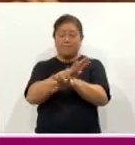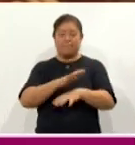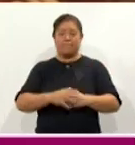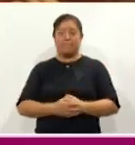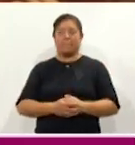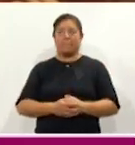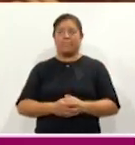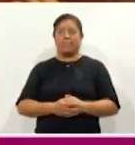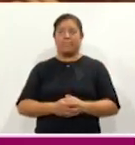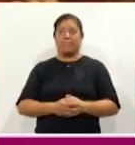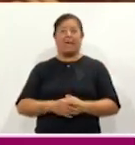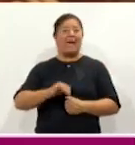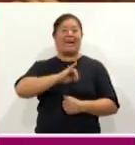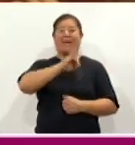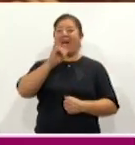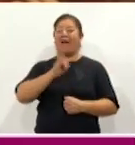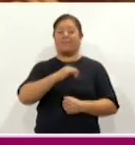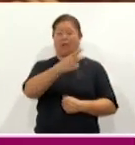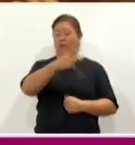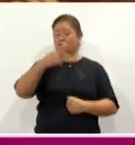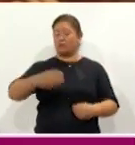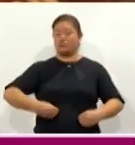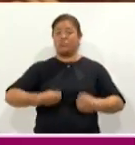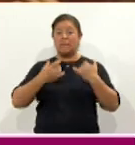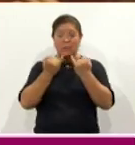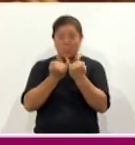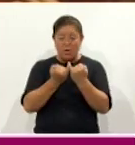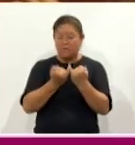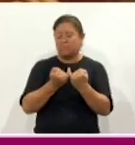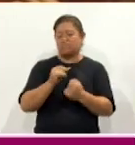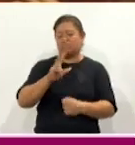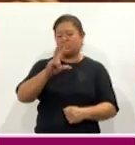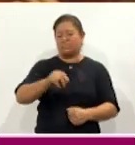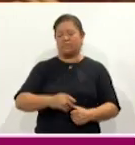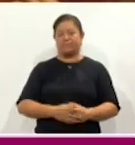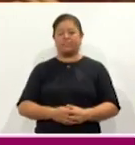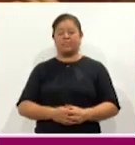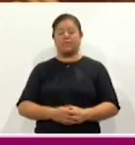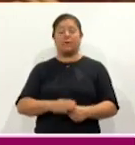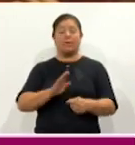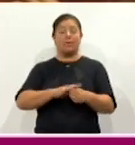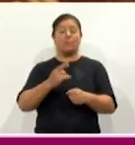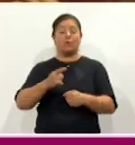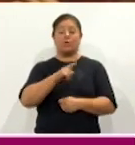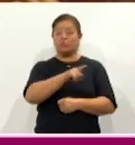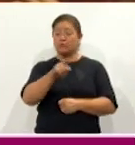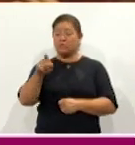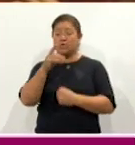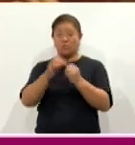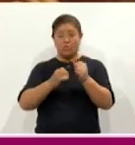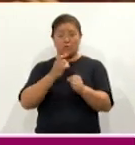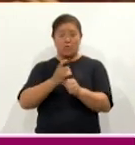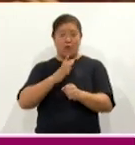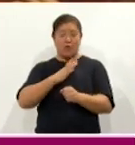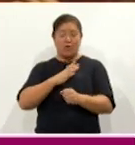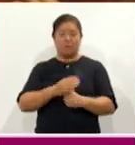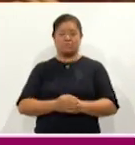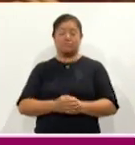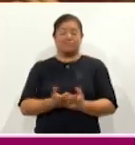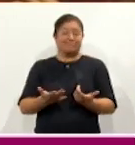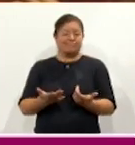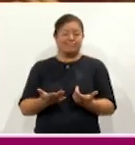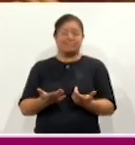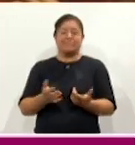Nunca más va a ser su vida igual después de este viaje. Porque ustedes tendrán la oportunidad, como pocos